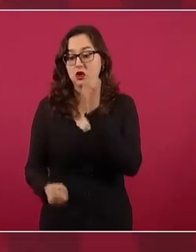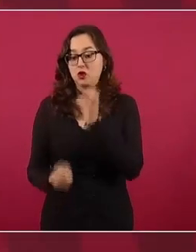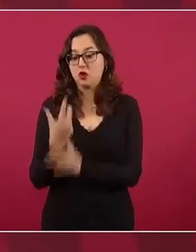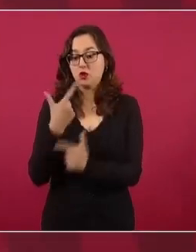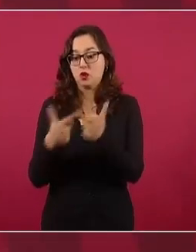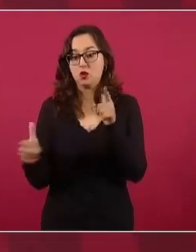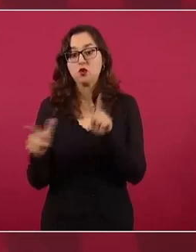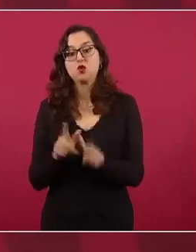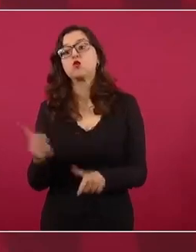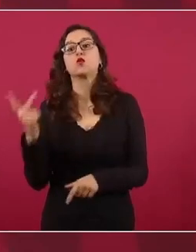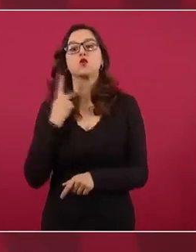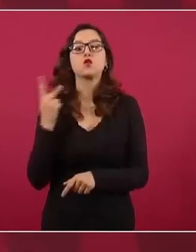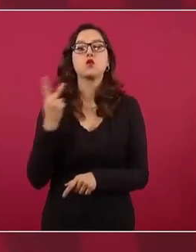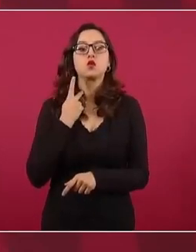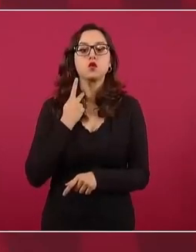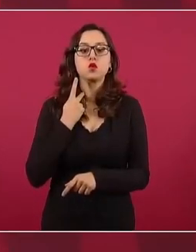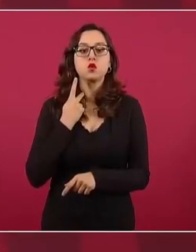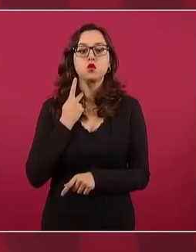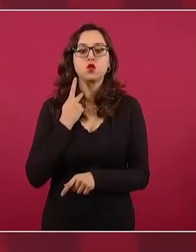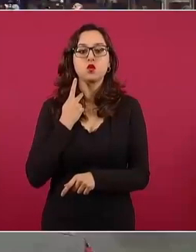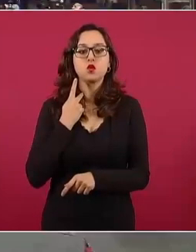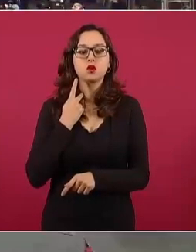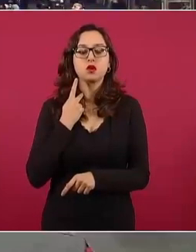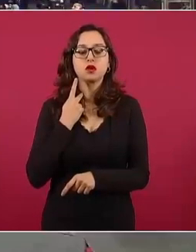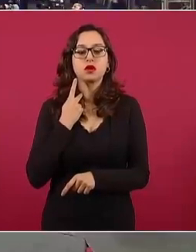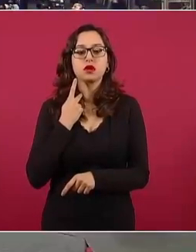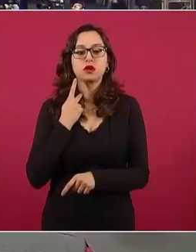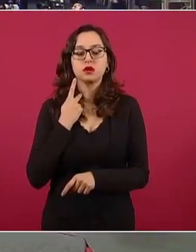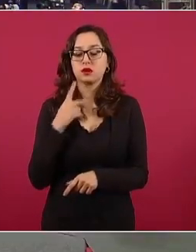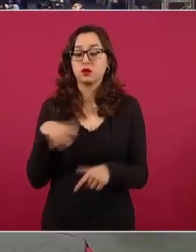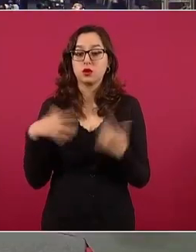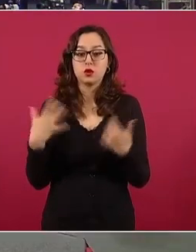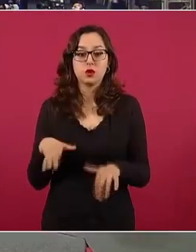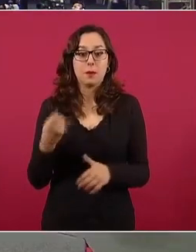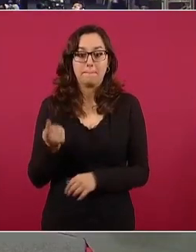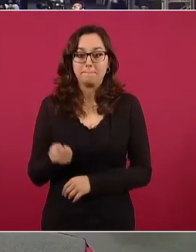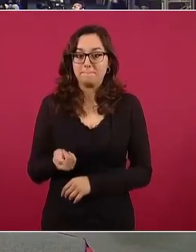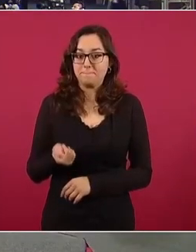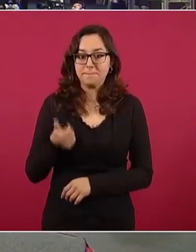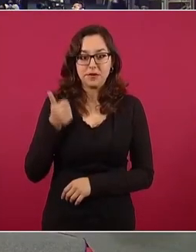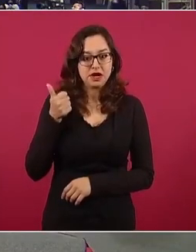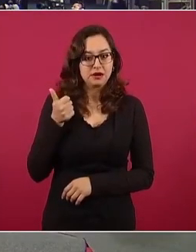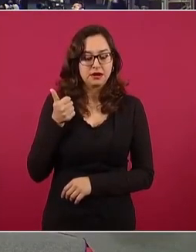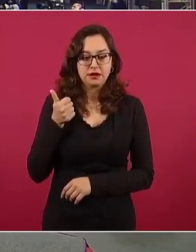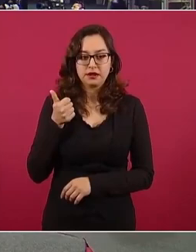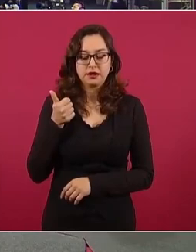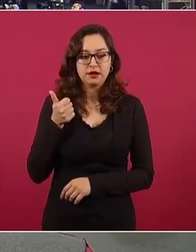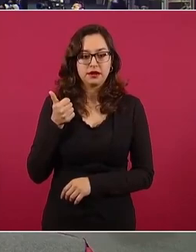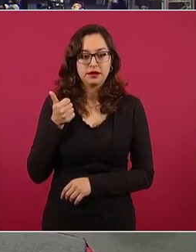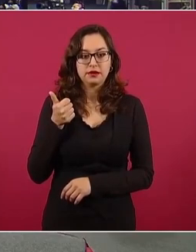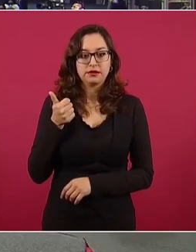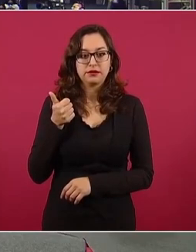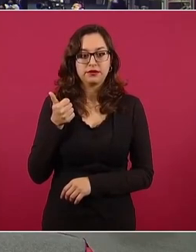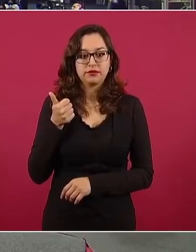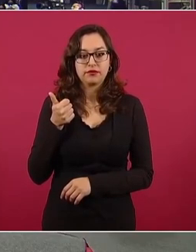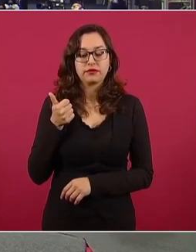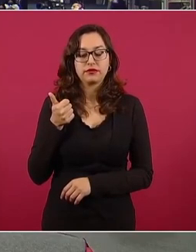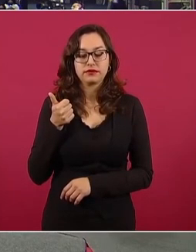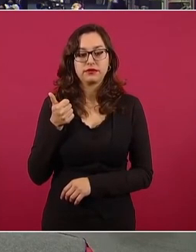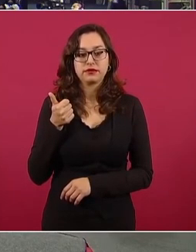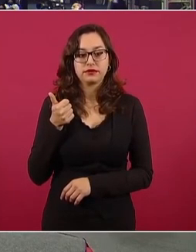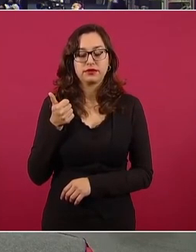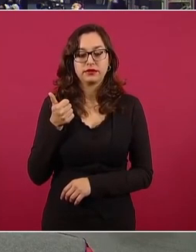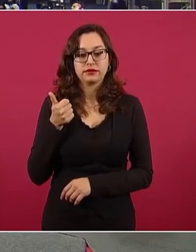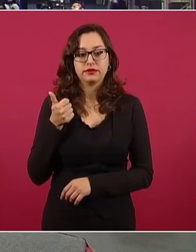que es un partido único, desde el 29.